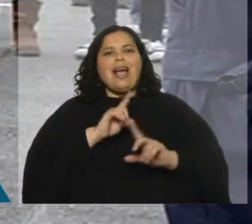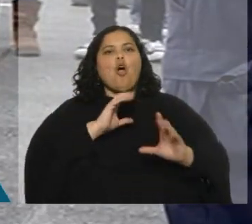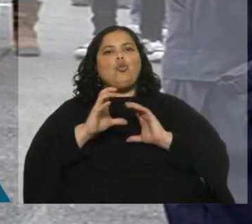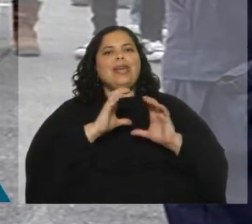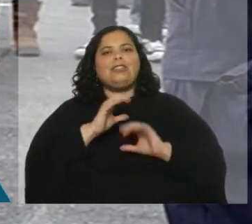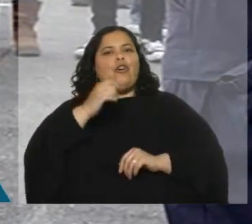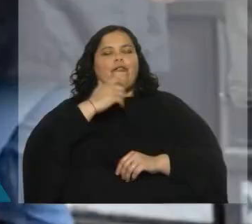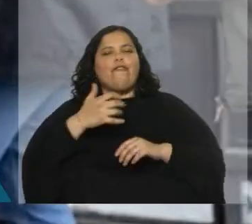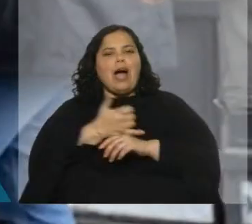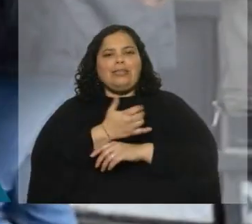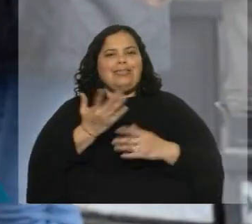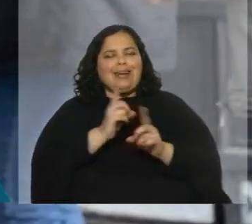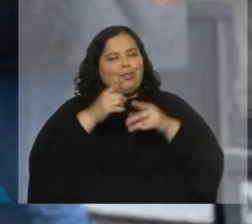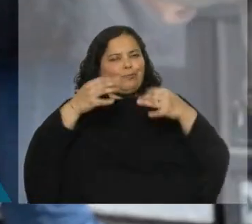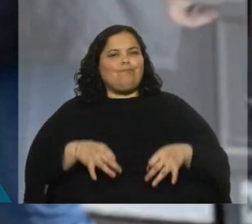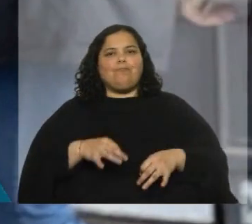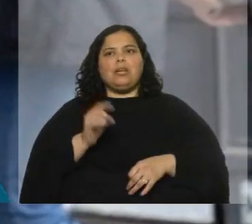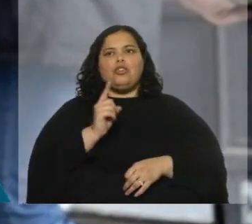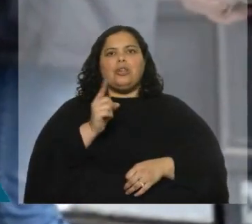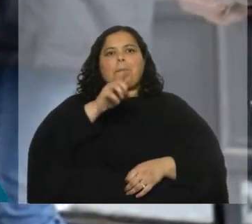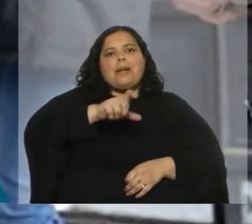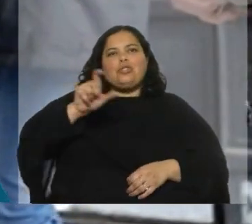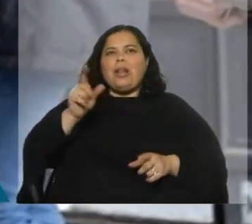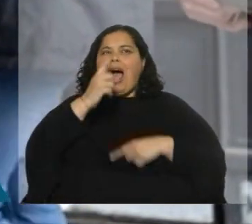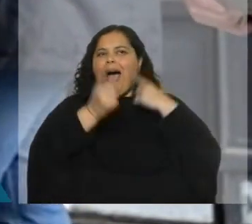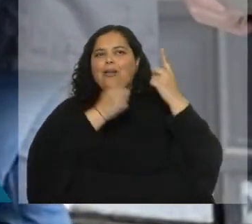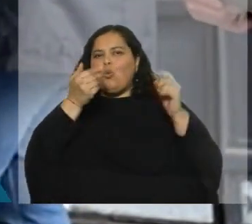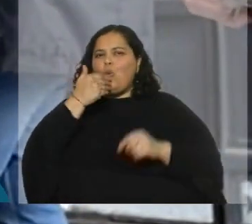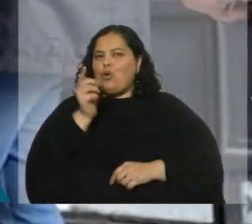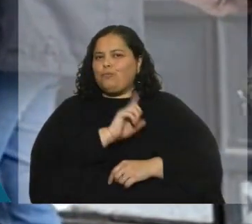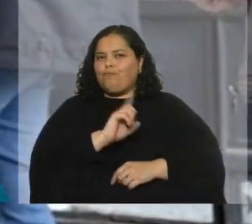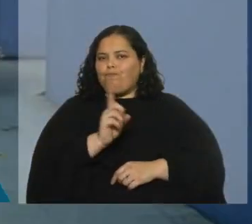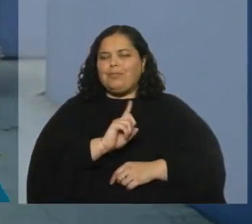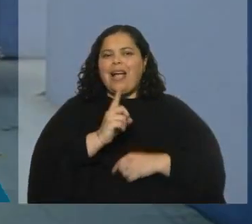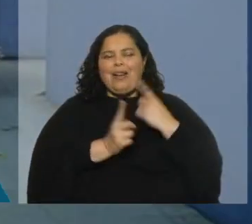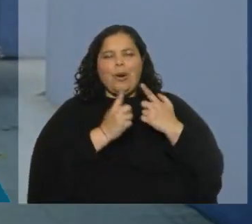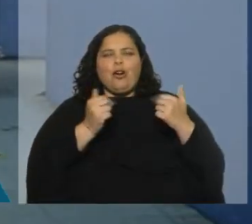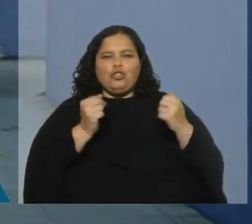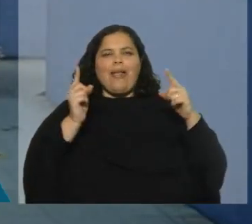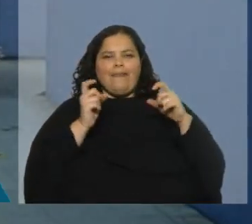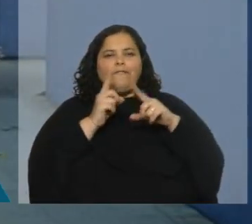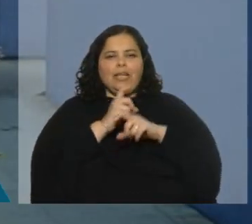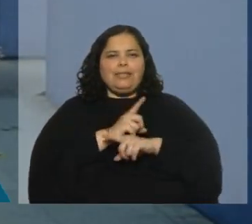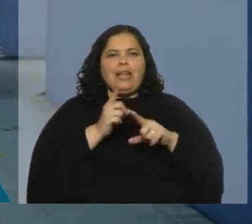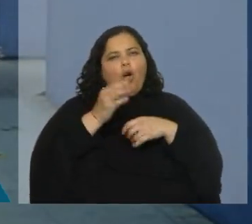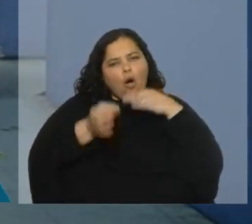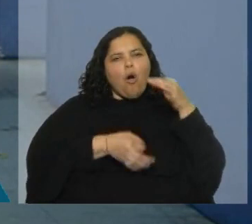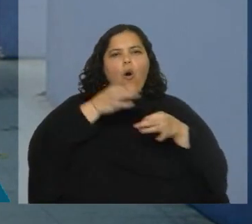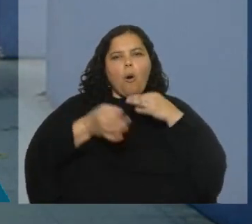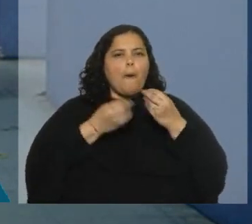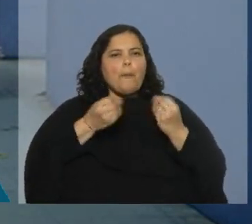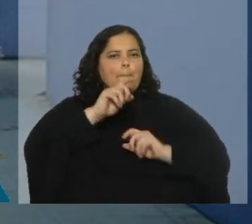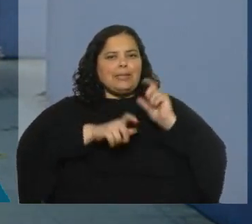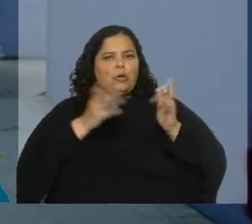mejor, porque se centraron en algunos casos en cuestiones que son difíciles de internalizar para buena